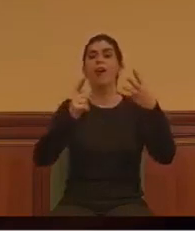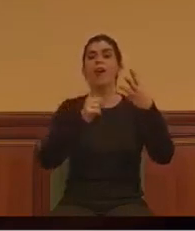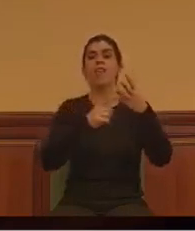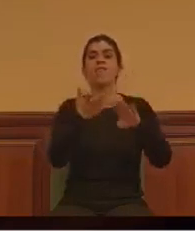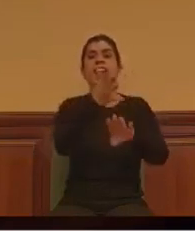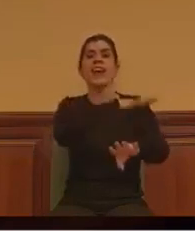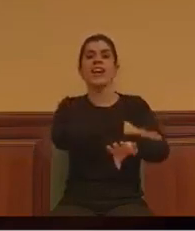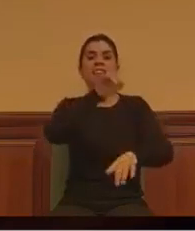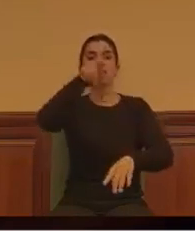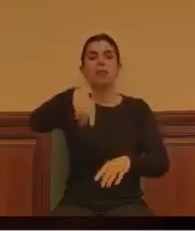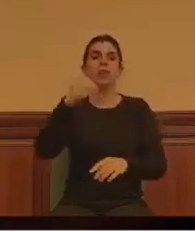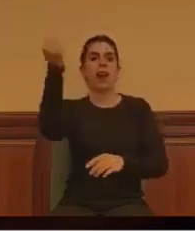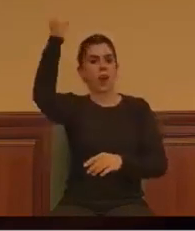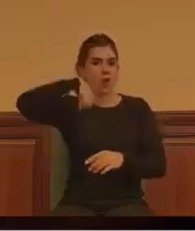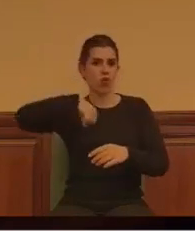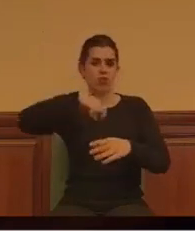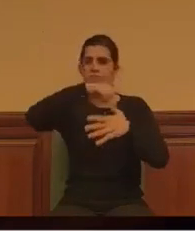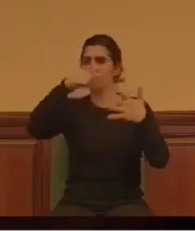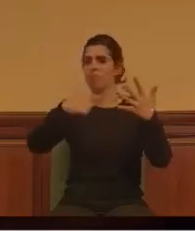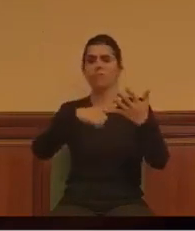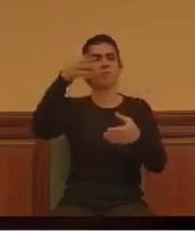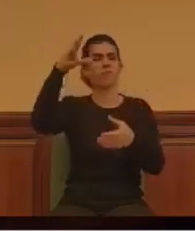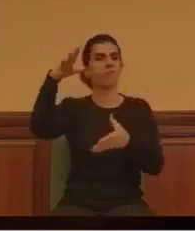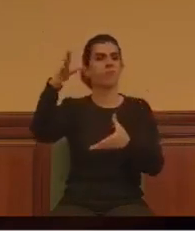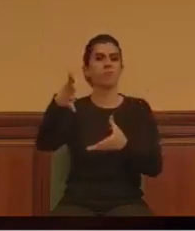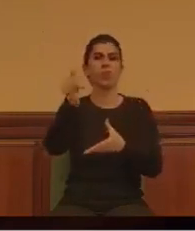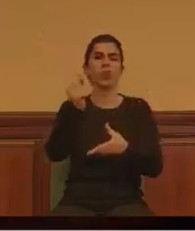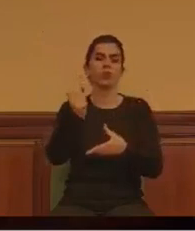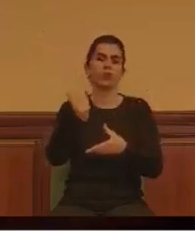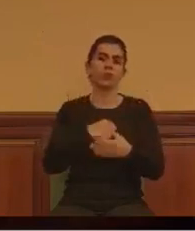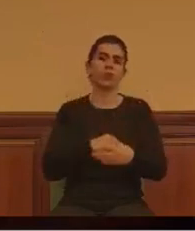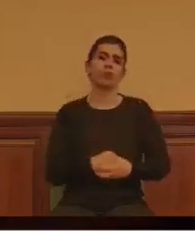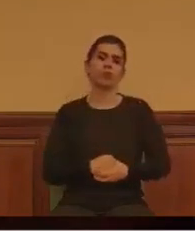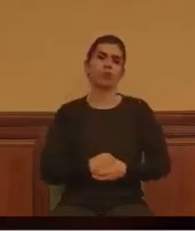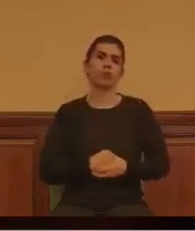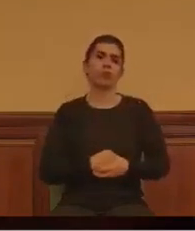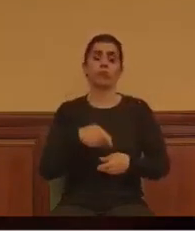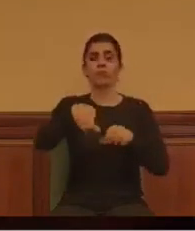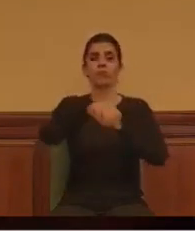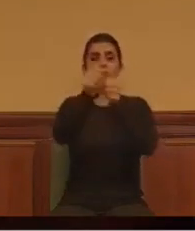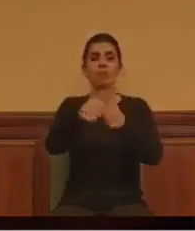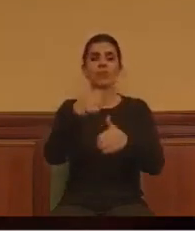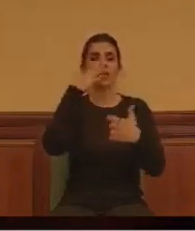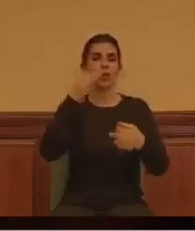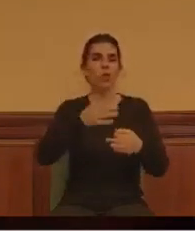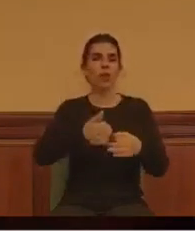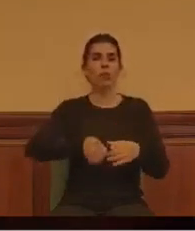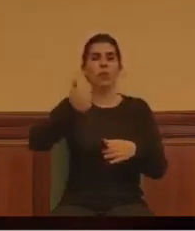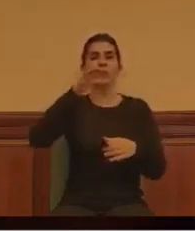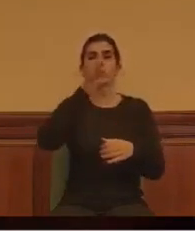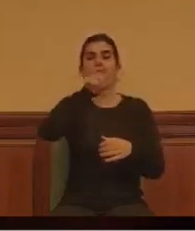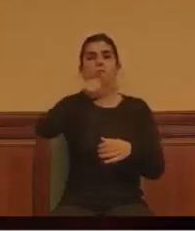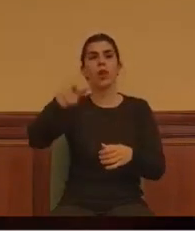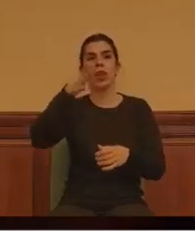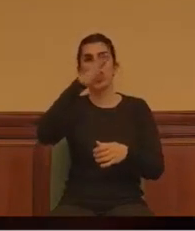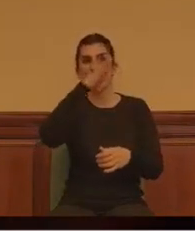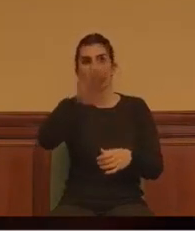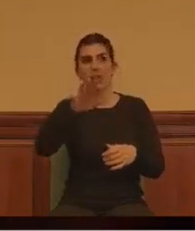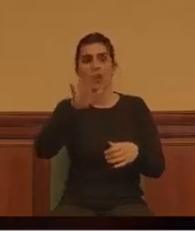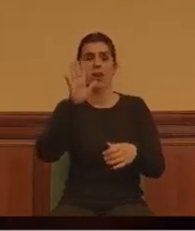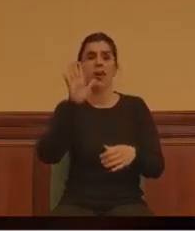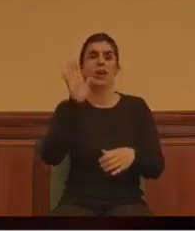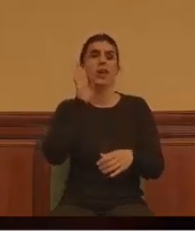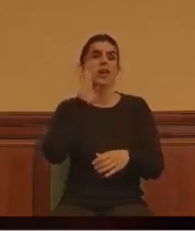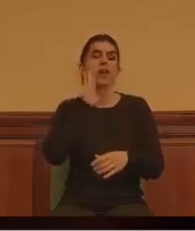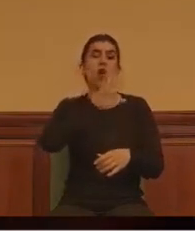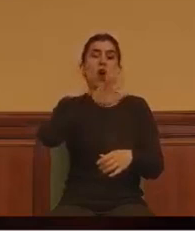Aragón. Este modelo ciertamente nos parece mucho más seguro para los denunciantes de corrupción y mucho